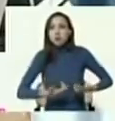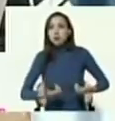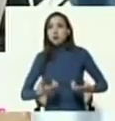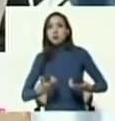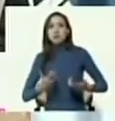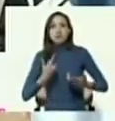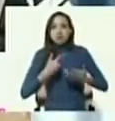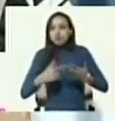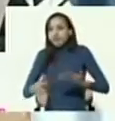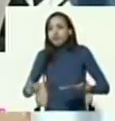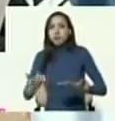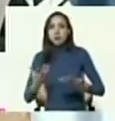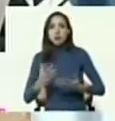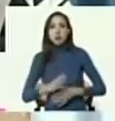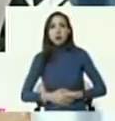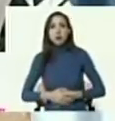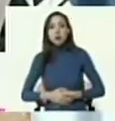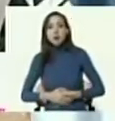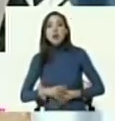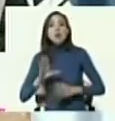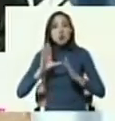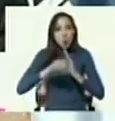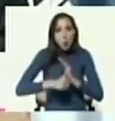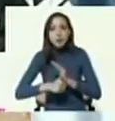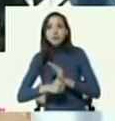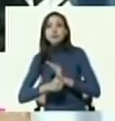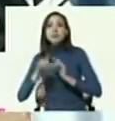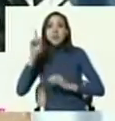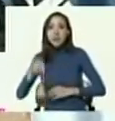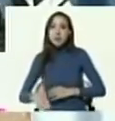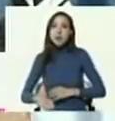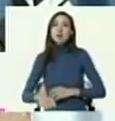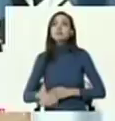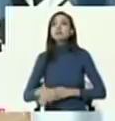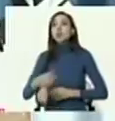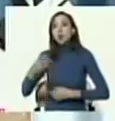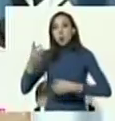de oxígeno, entre otros. Y 96 unidades de fórmula láctea.